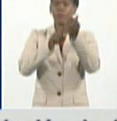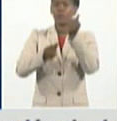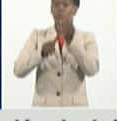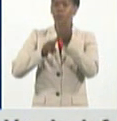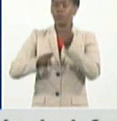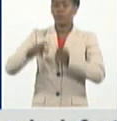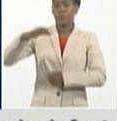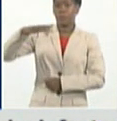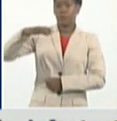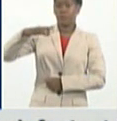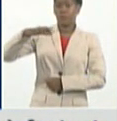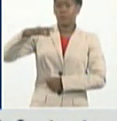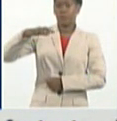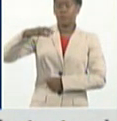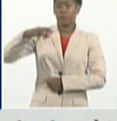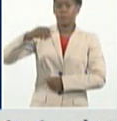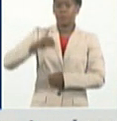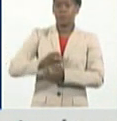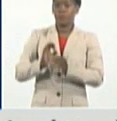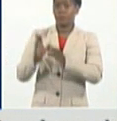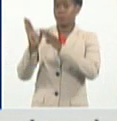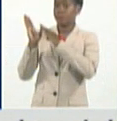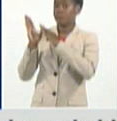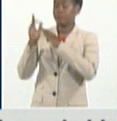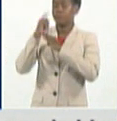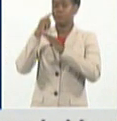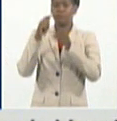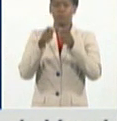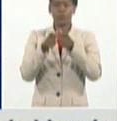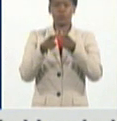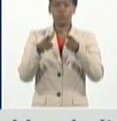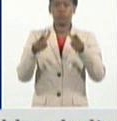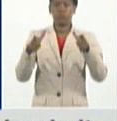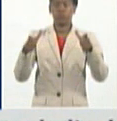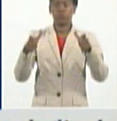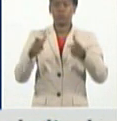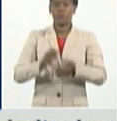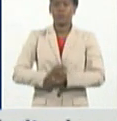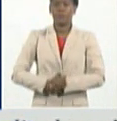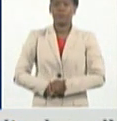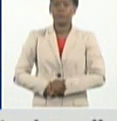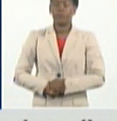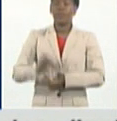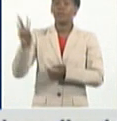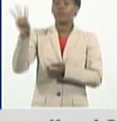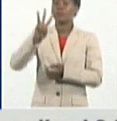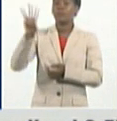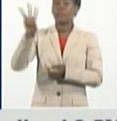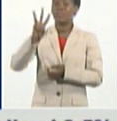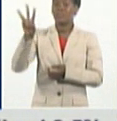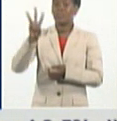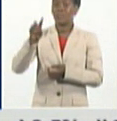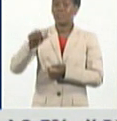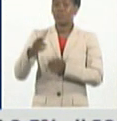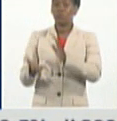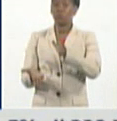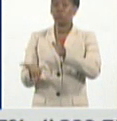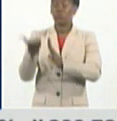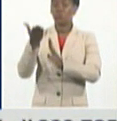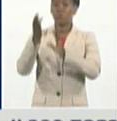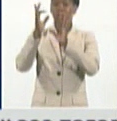se incrementan los casos autóctonos ayer, 33 más para un total de